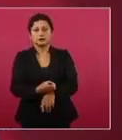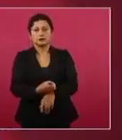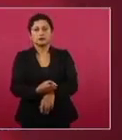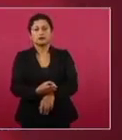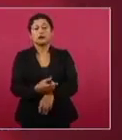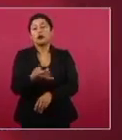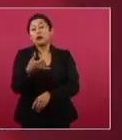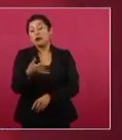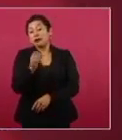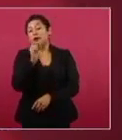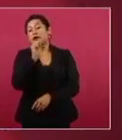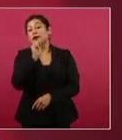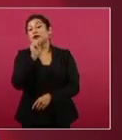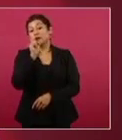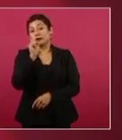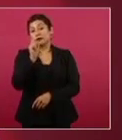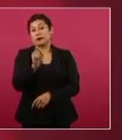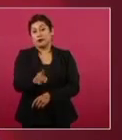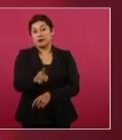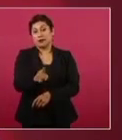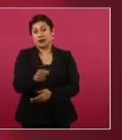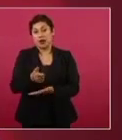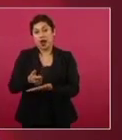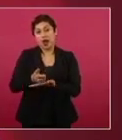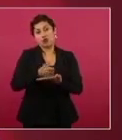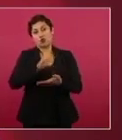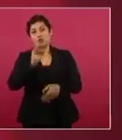las acciones en beneficio del pueblo.